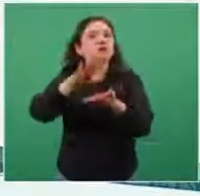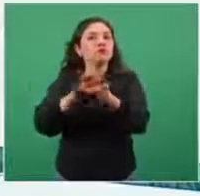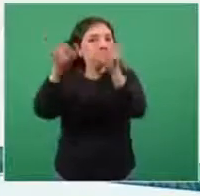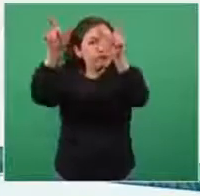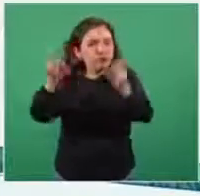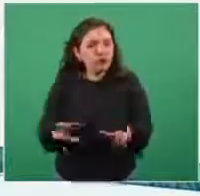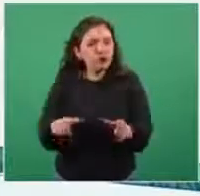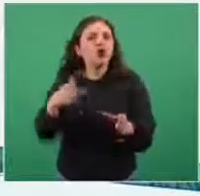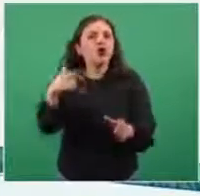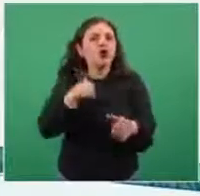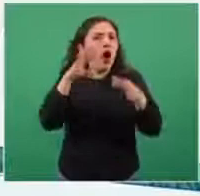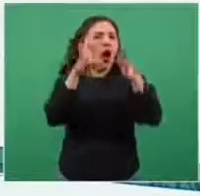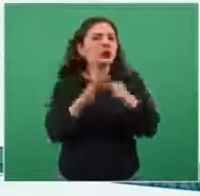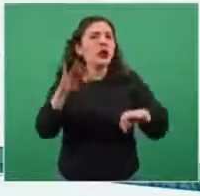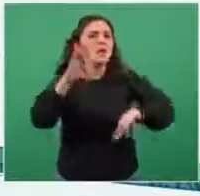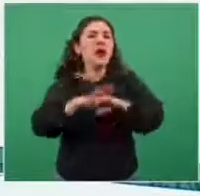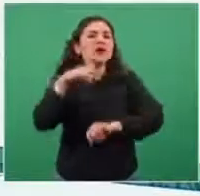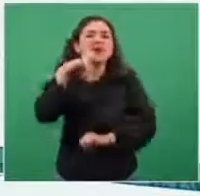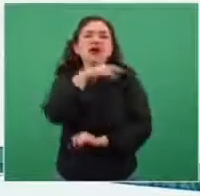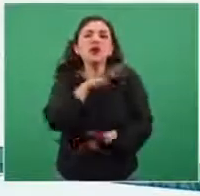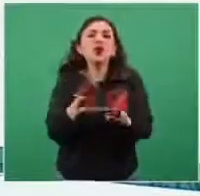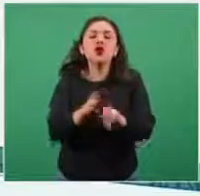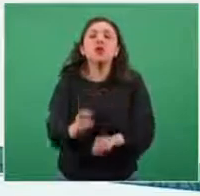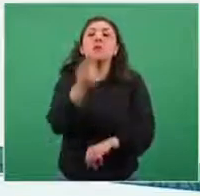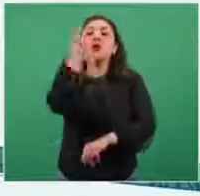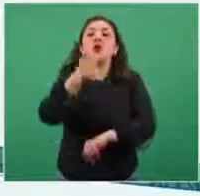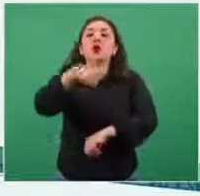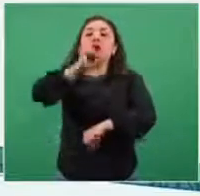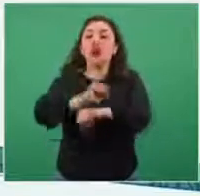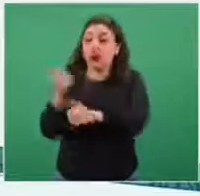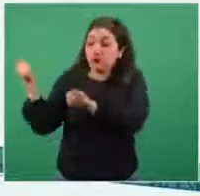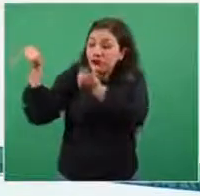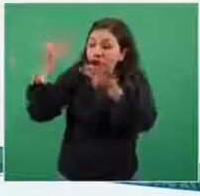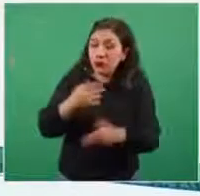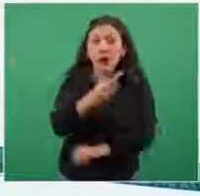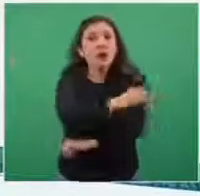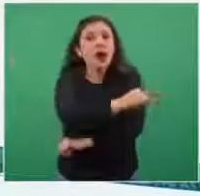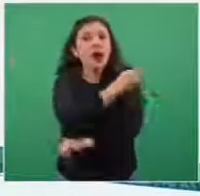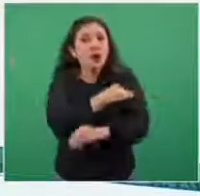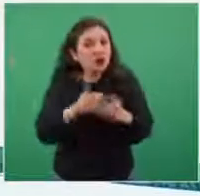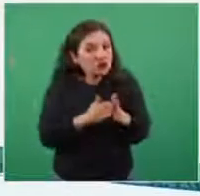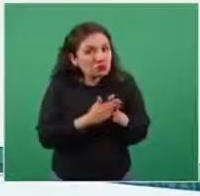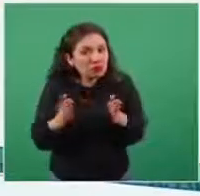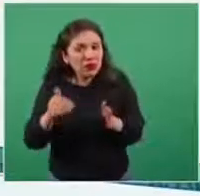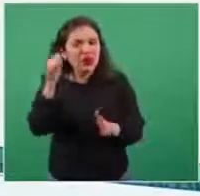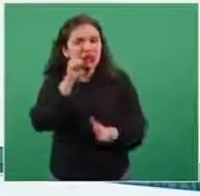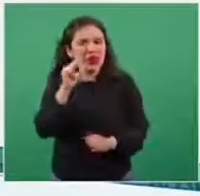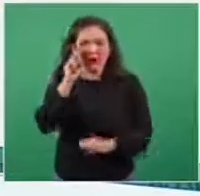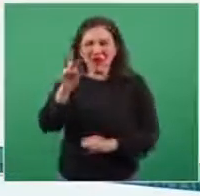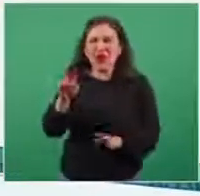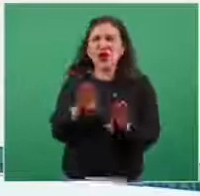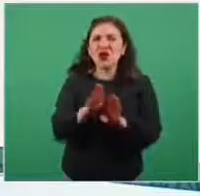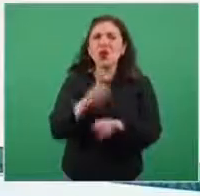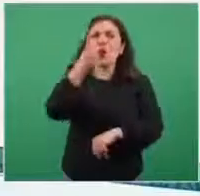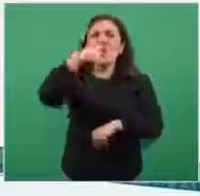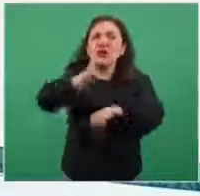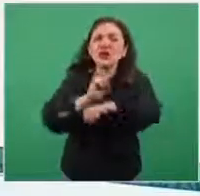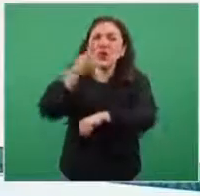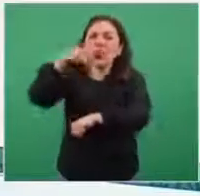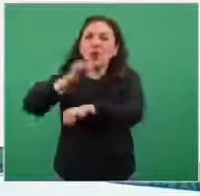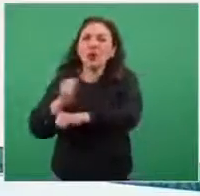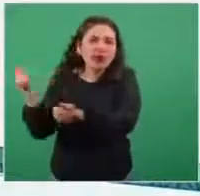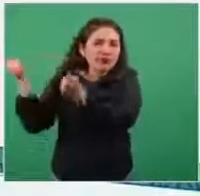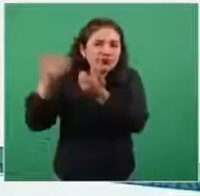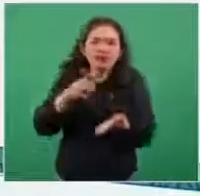hacemos un avance muy rápido en la primera semana después de que llega el embarque. Son estos bloques semanales en donde se